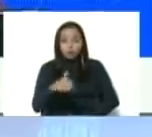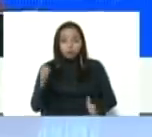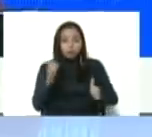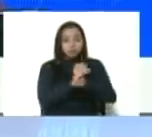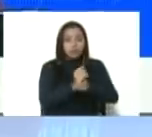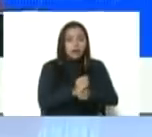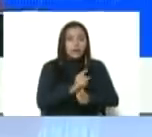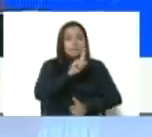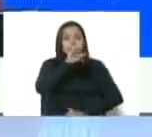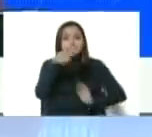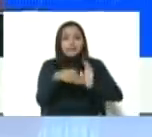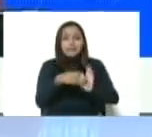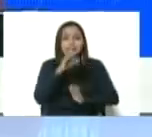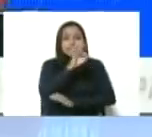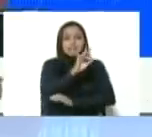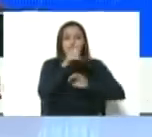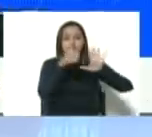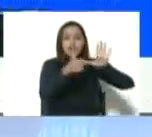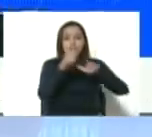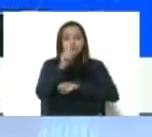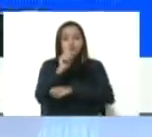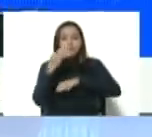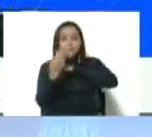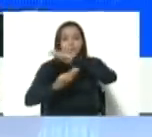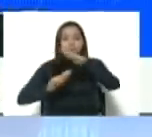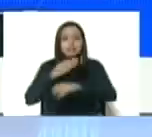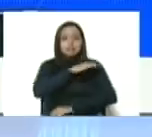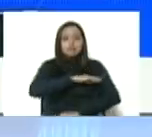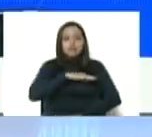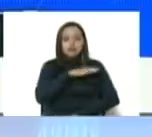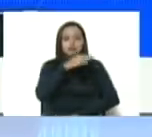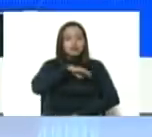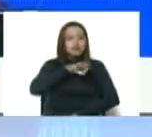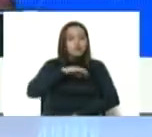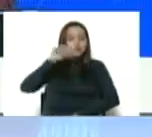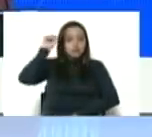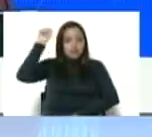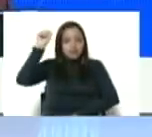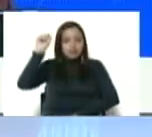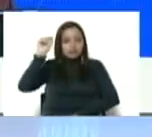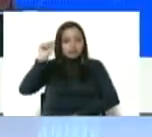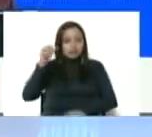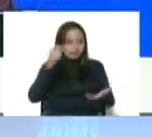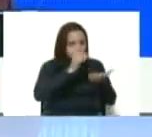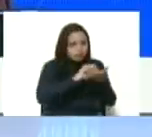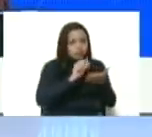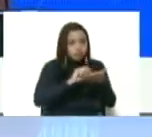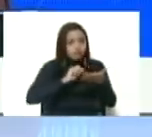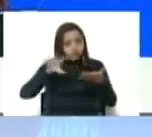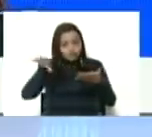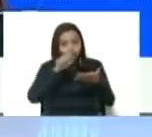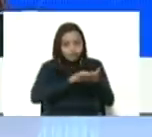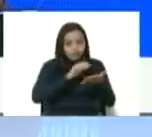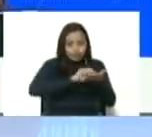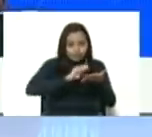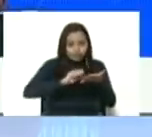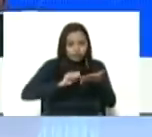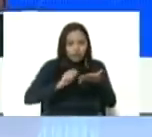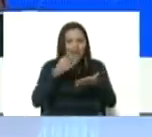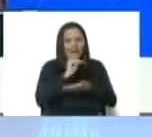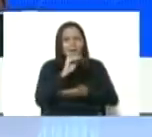.361 bases de misiones socialistas, tomen nota, estamos llegando a 1